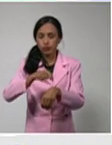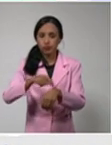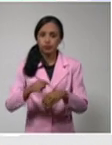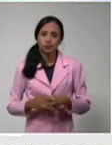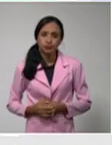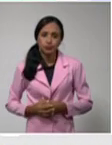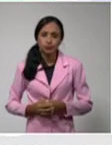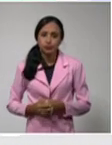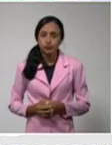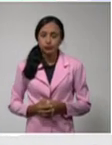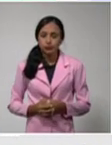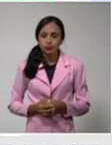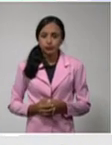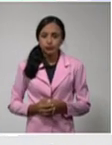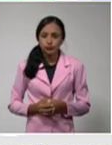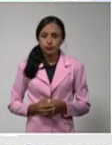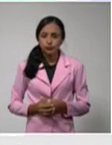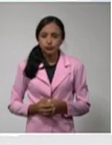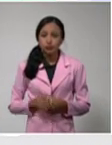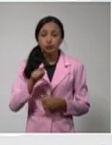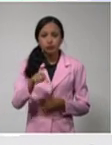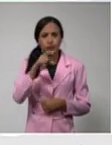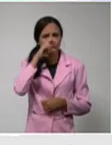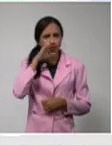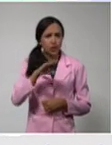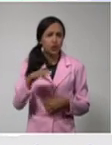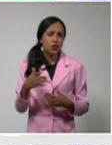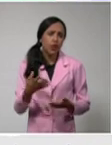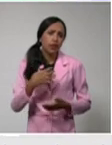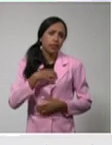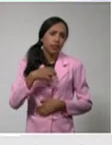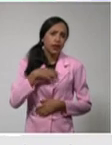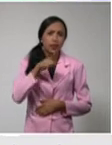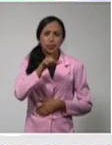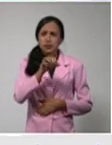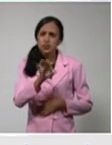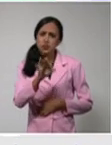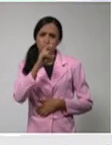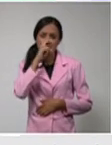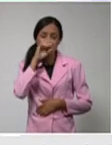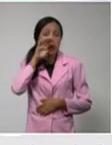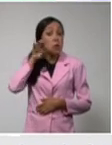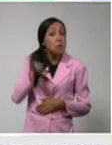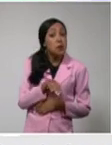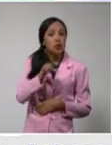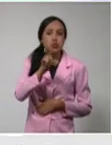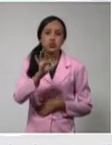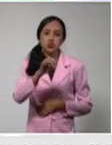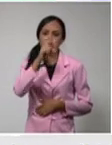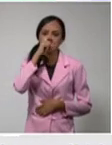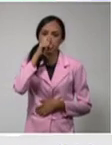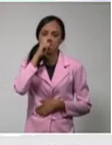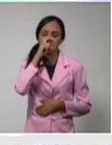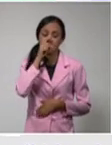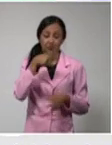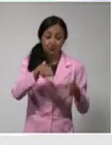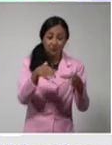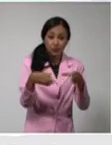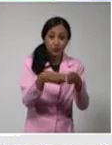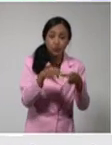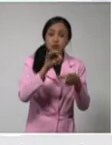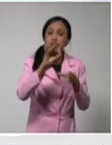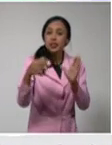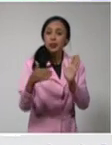niños que tienen 18 y menos años de edad. De estos 7,506,